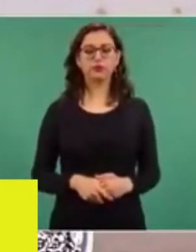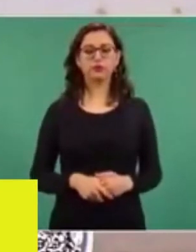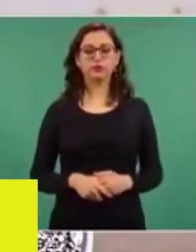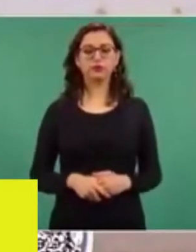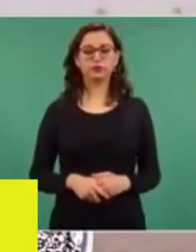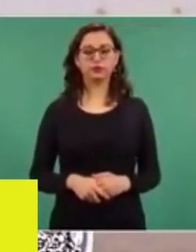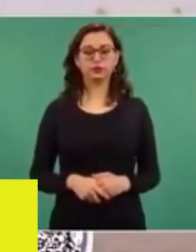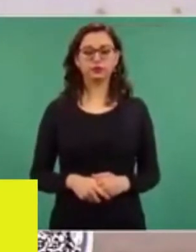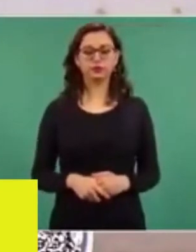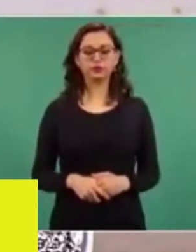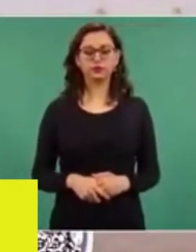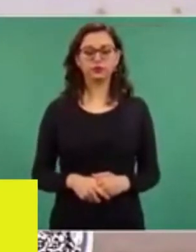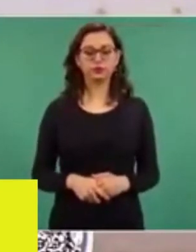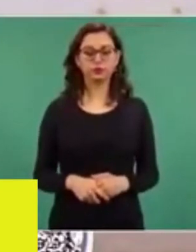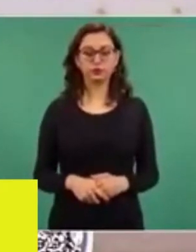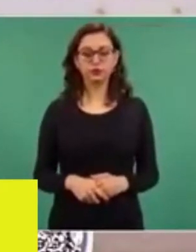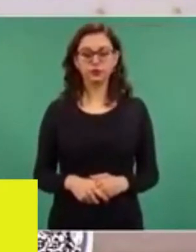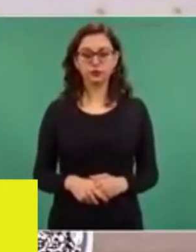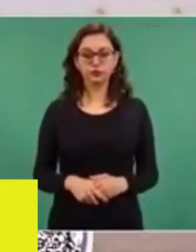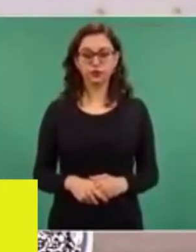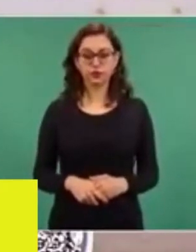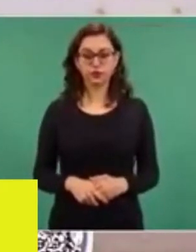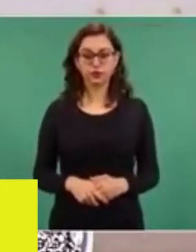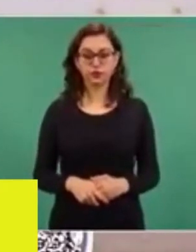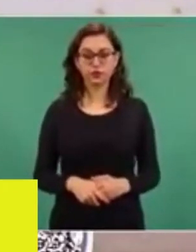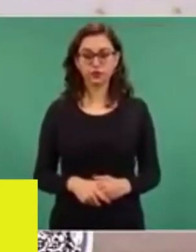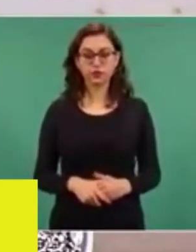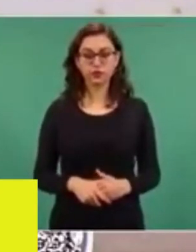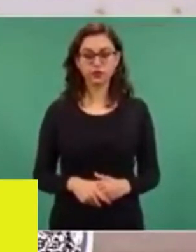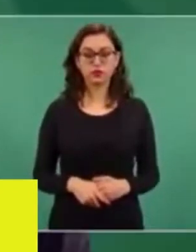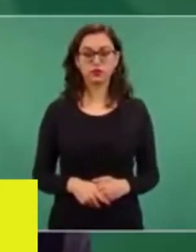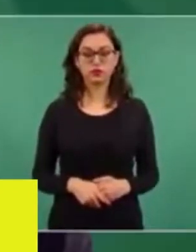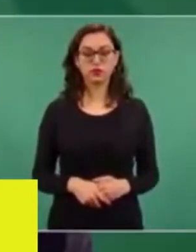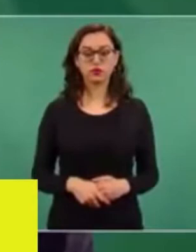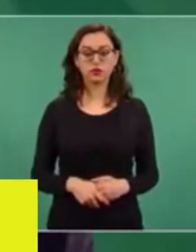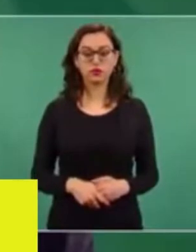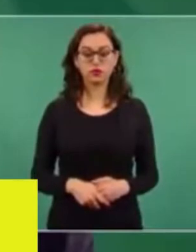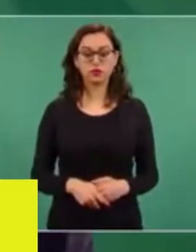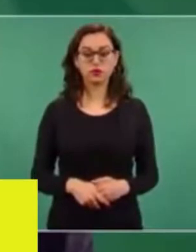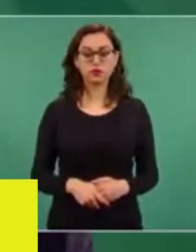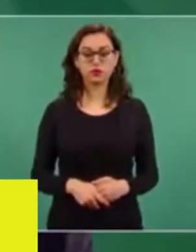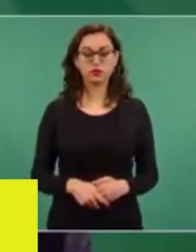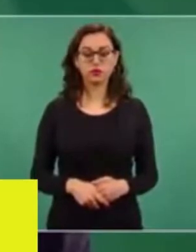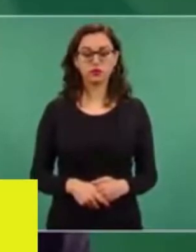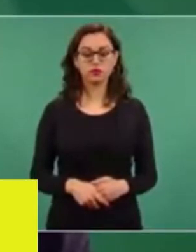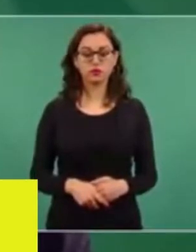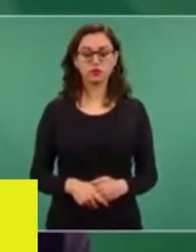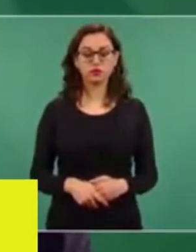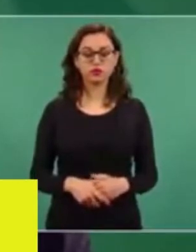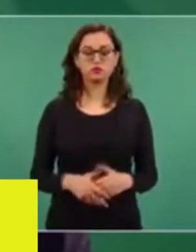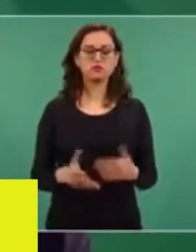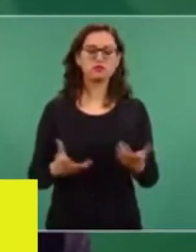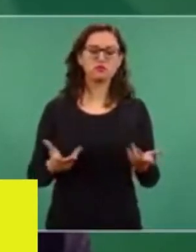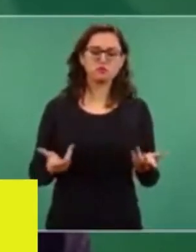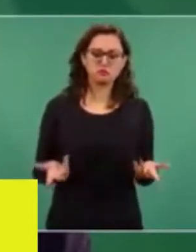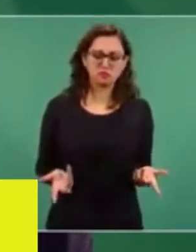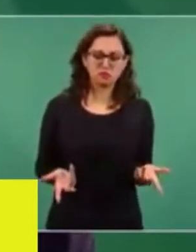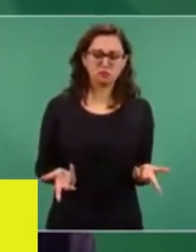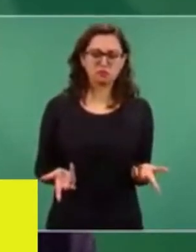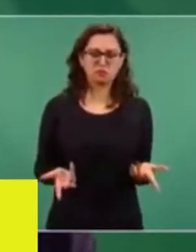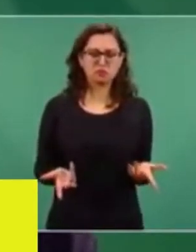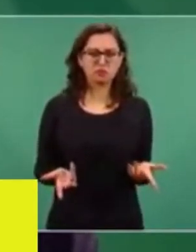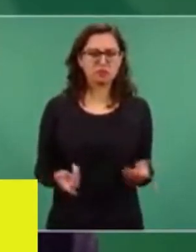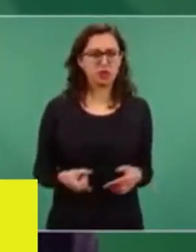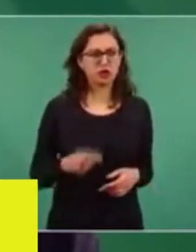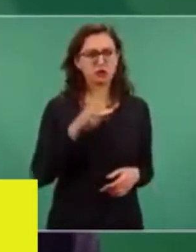He estado leyendo y coincido en sus tres